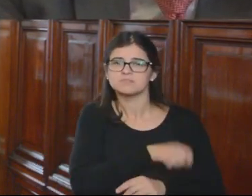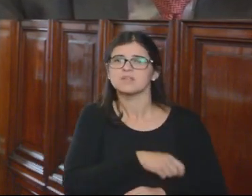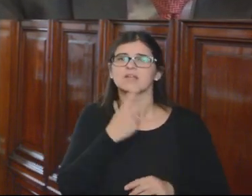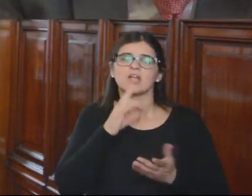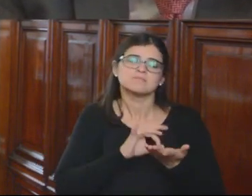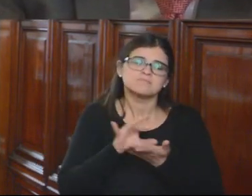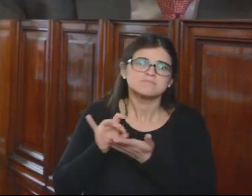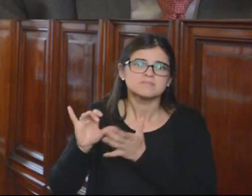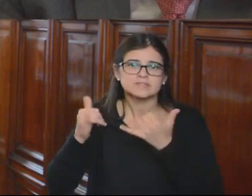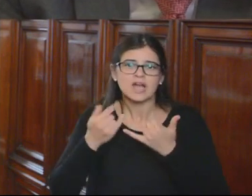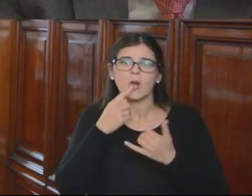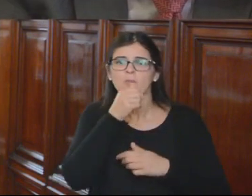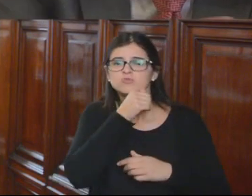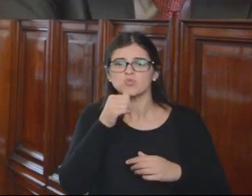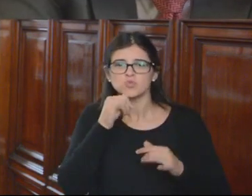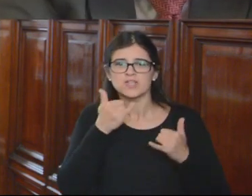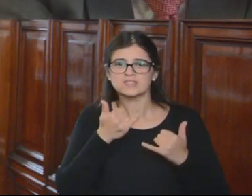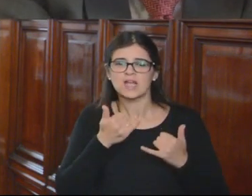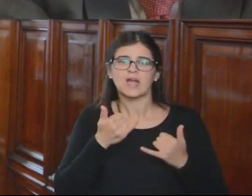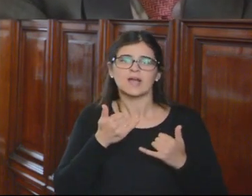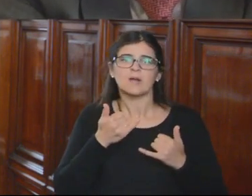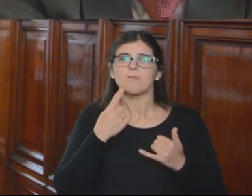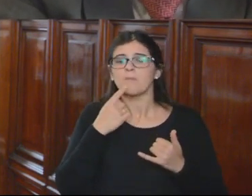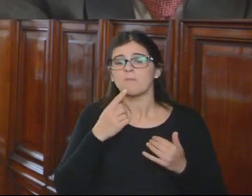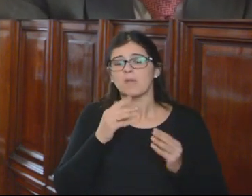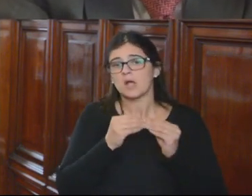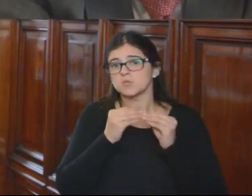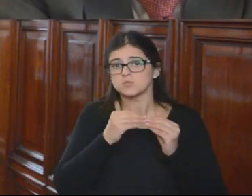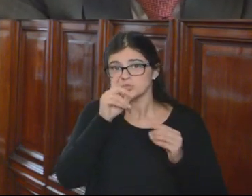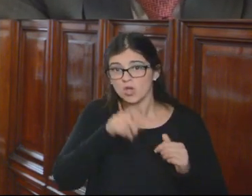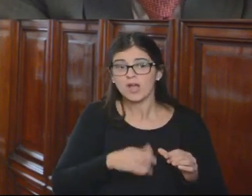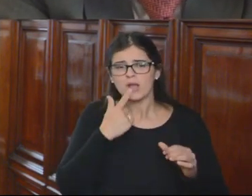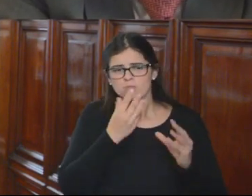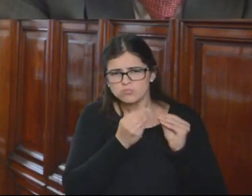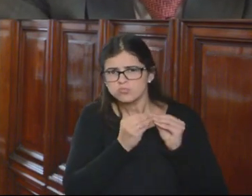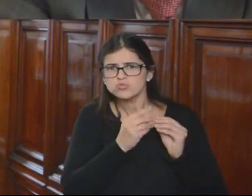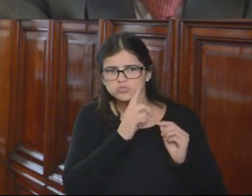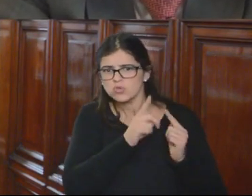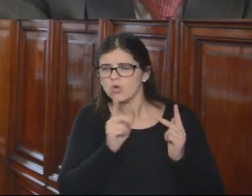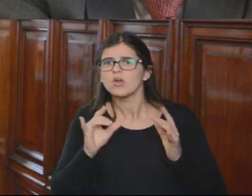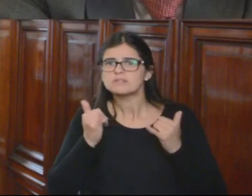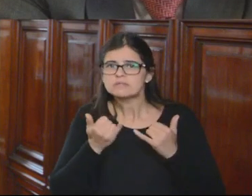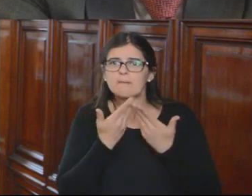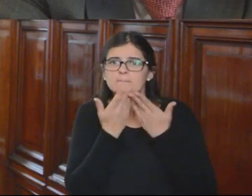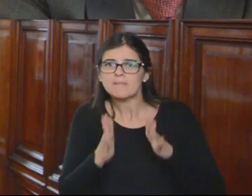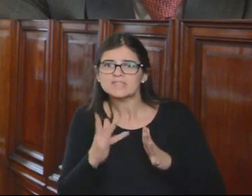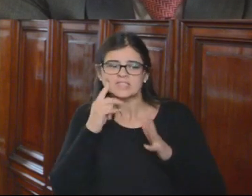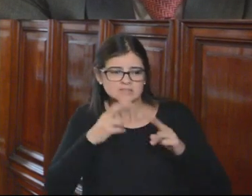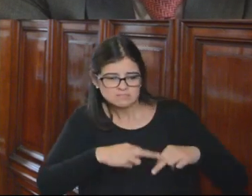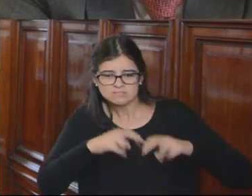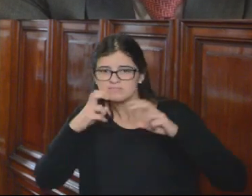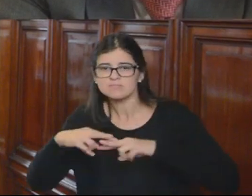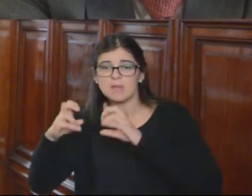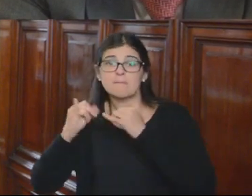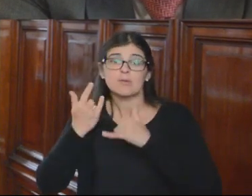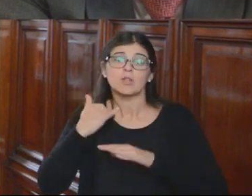resoluciones aparentemente cuestionables, cuando muchos, en muchos de estos casos recién se están empezando las investigaciones, pero